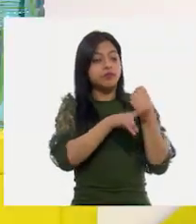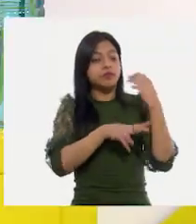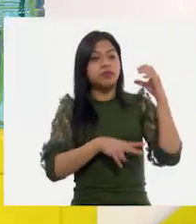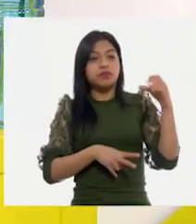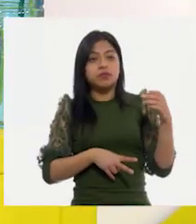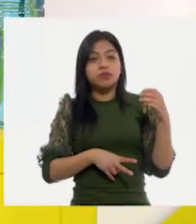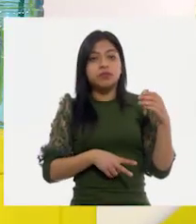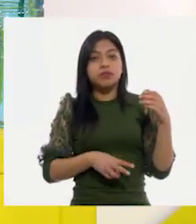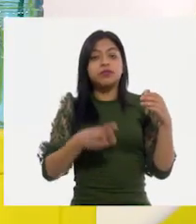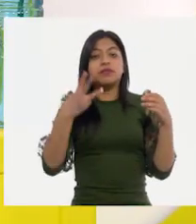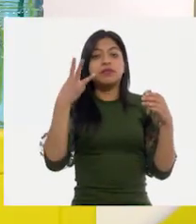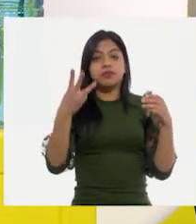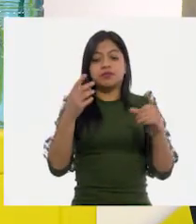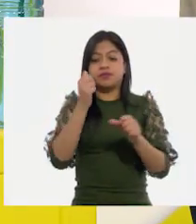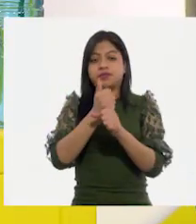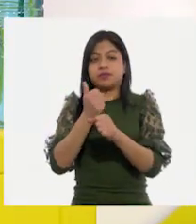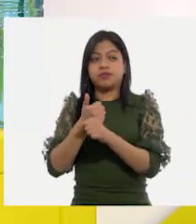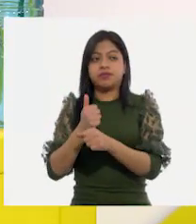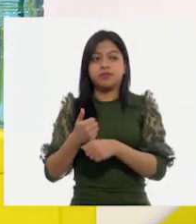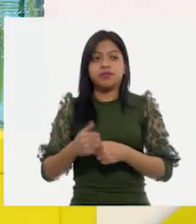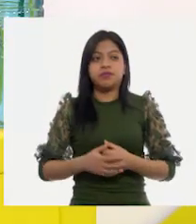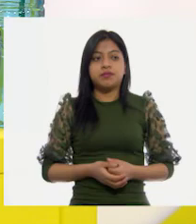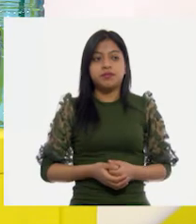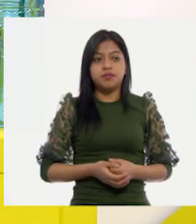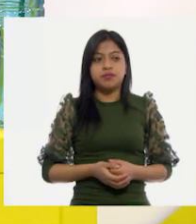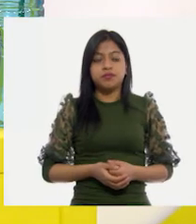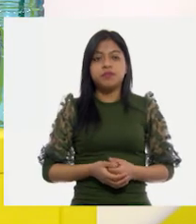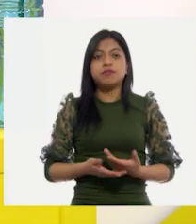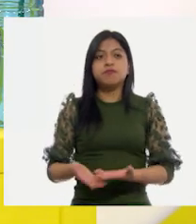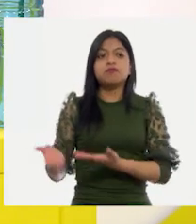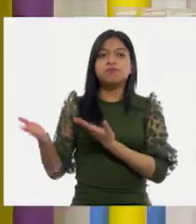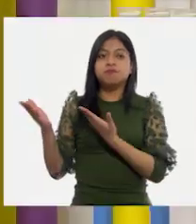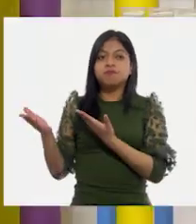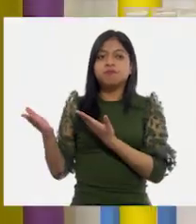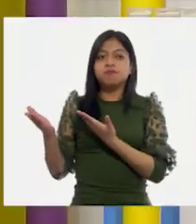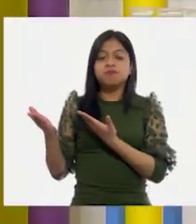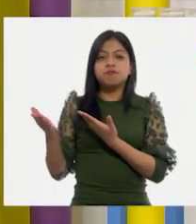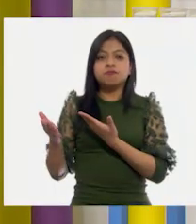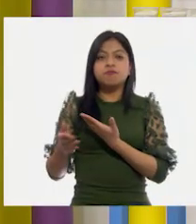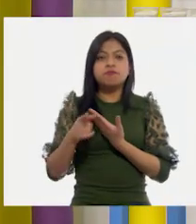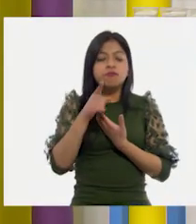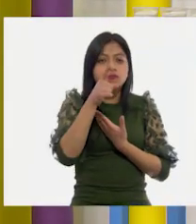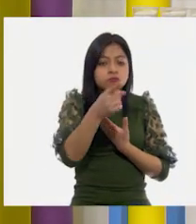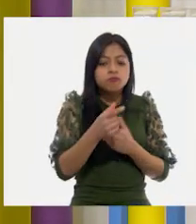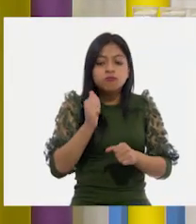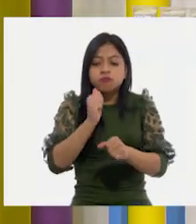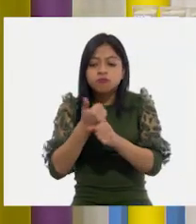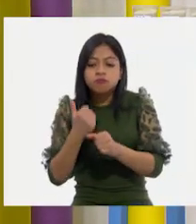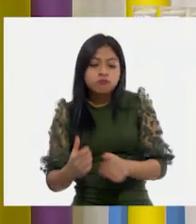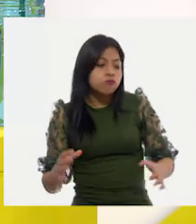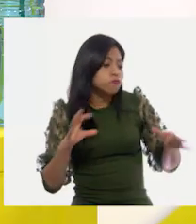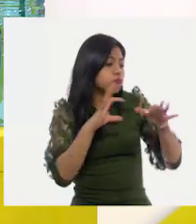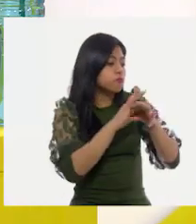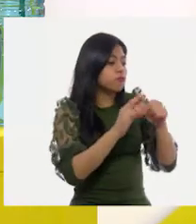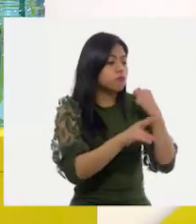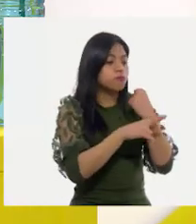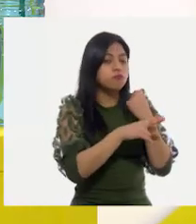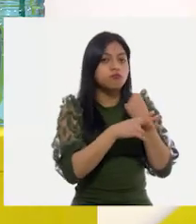crees, de estos vasos se llenó cada una de las botellas? Tenemos un vaso de